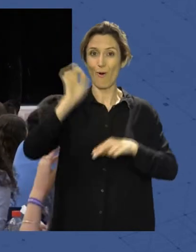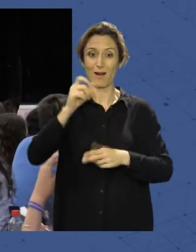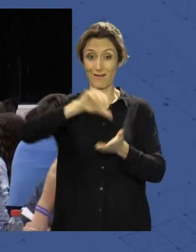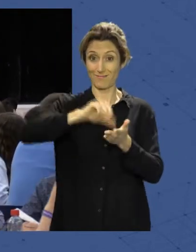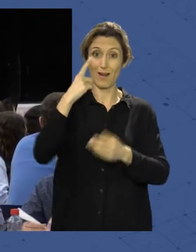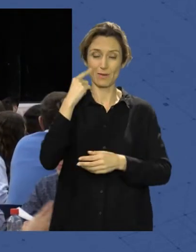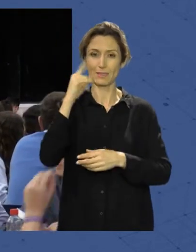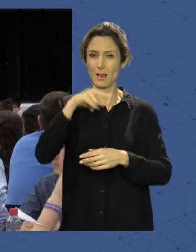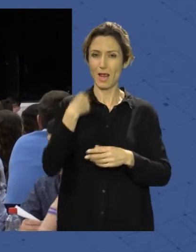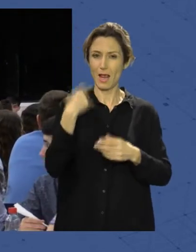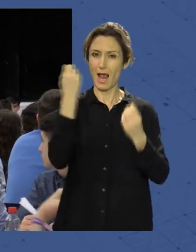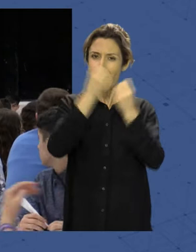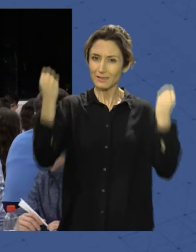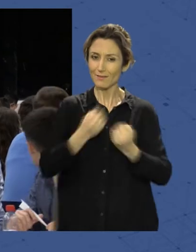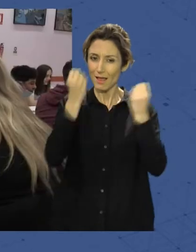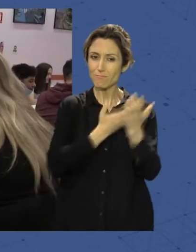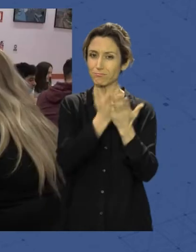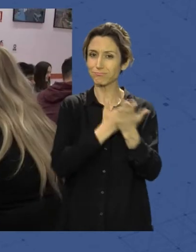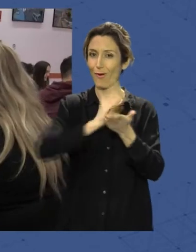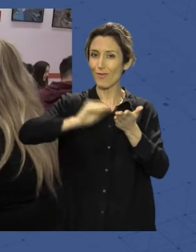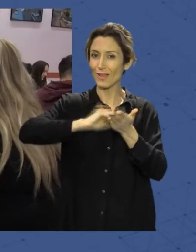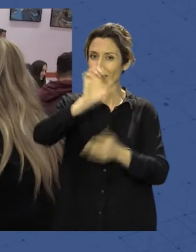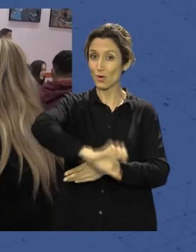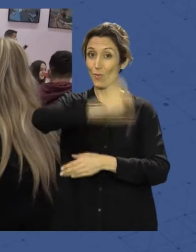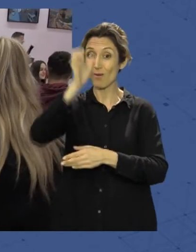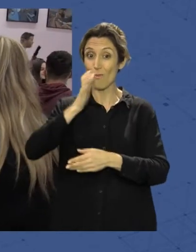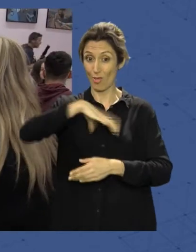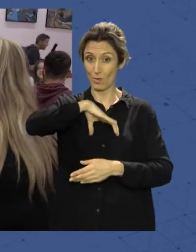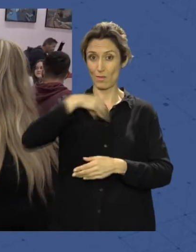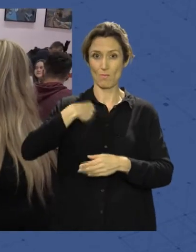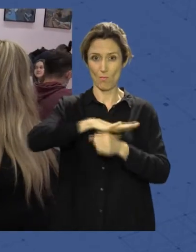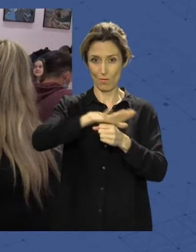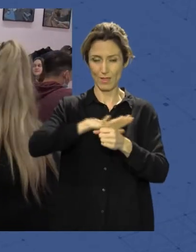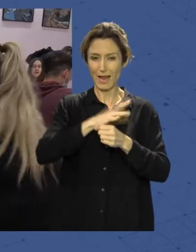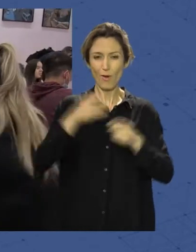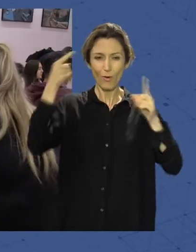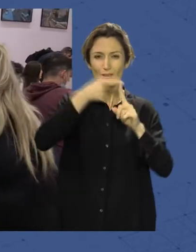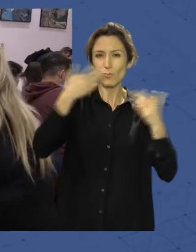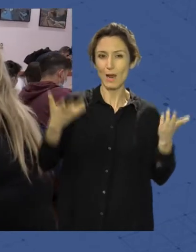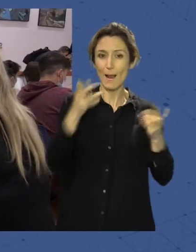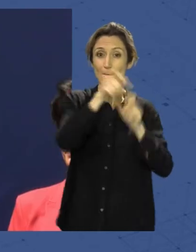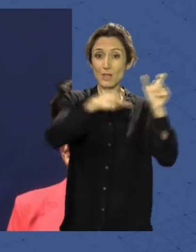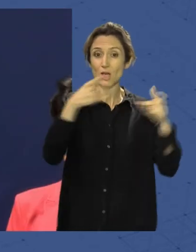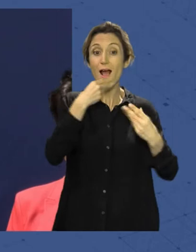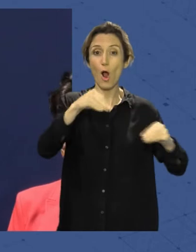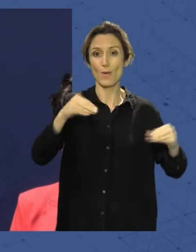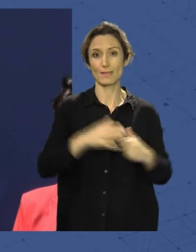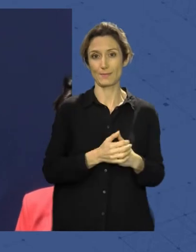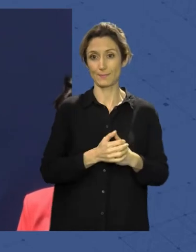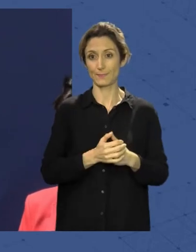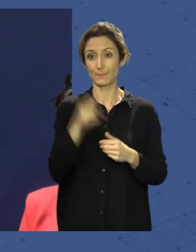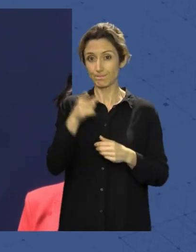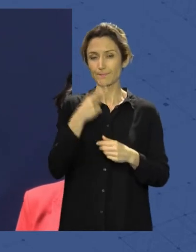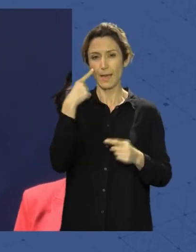actividades propuestas por la Oficina Europea de la Diputación Provincial, dirigidas a los más jóvenes. Habéis estado debatiendo y habéis estado buscando